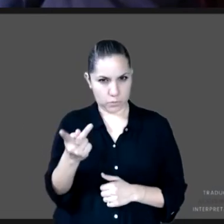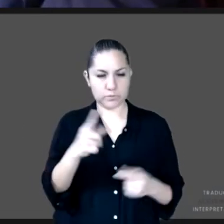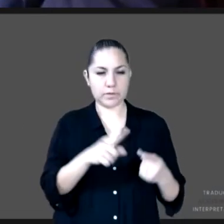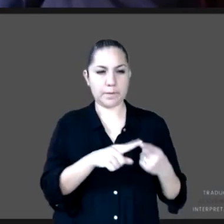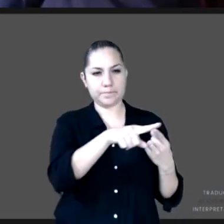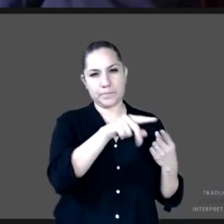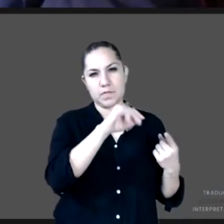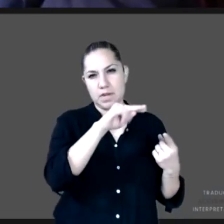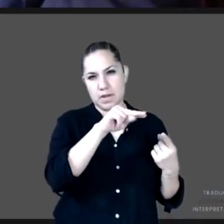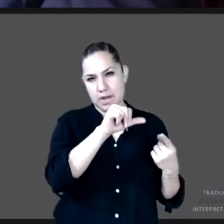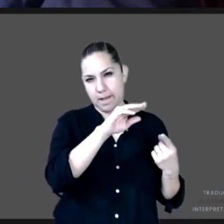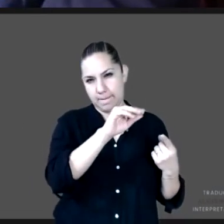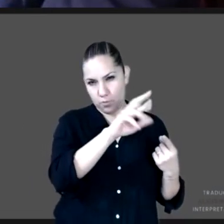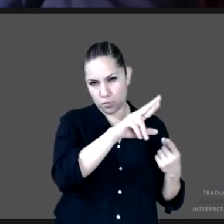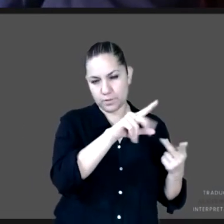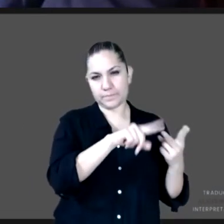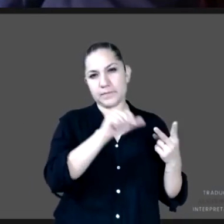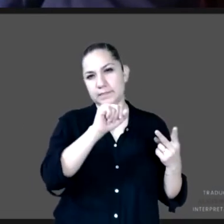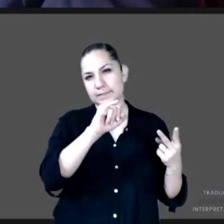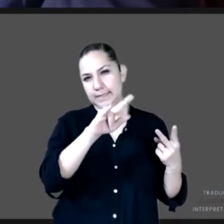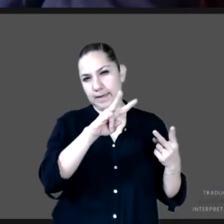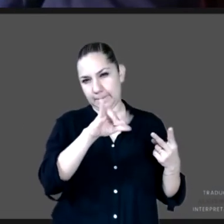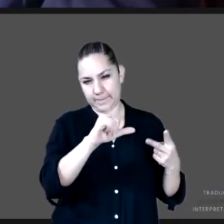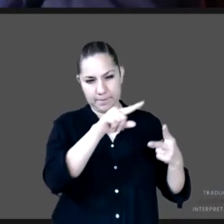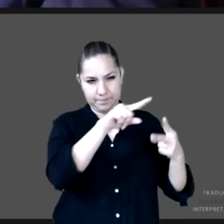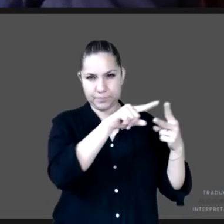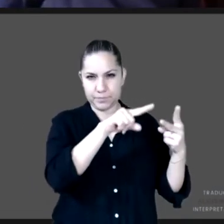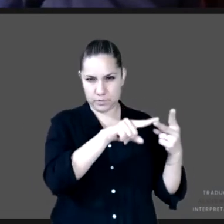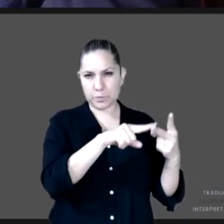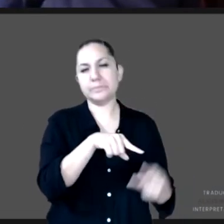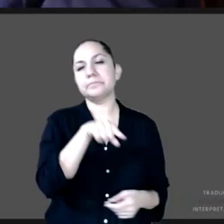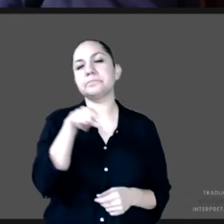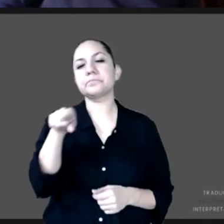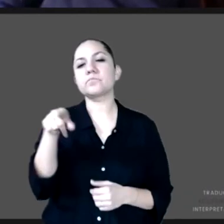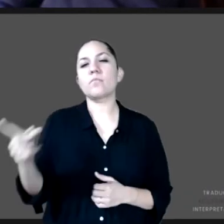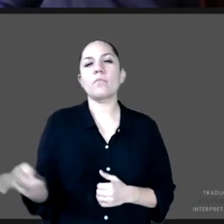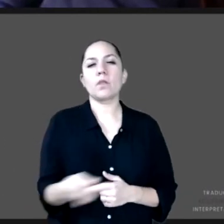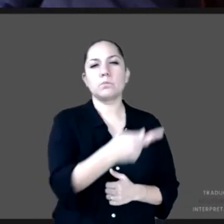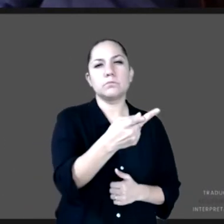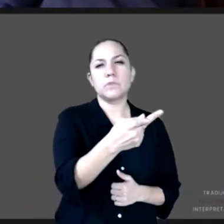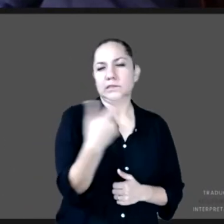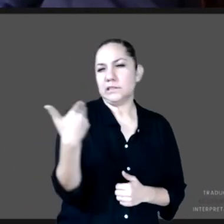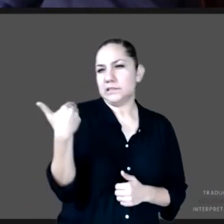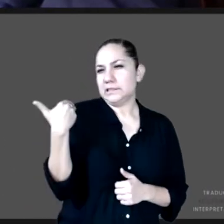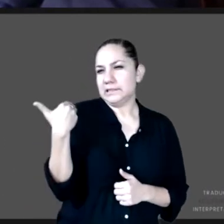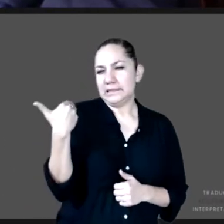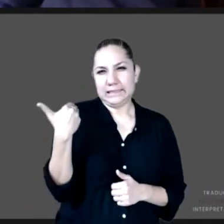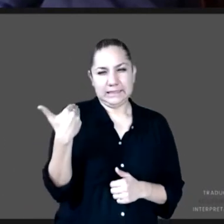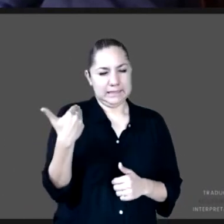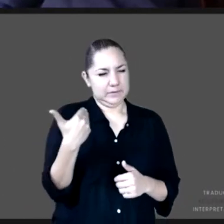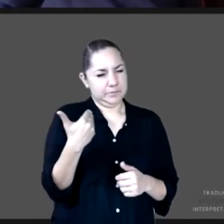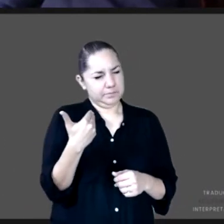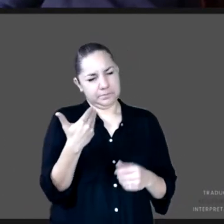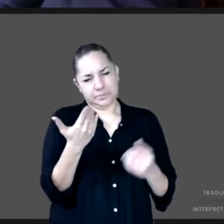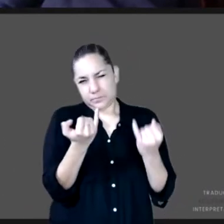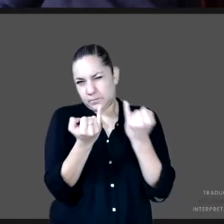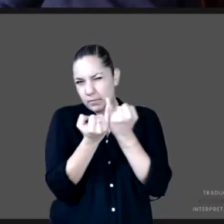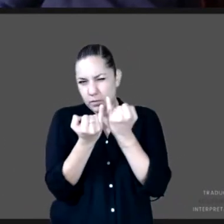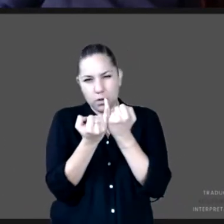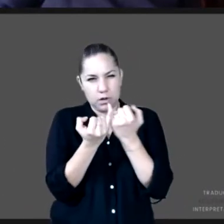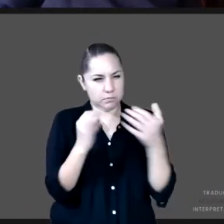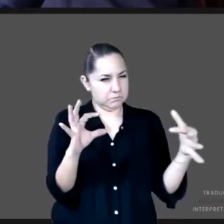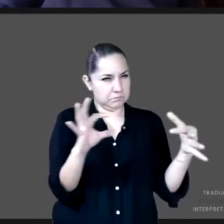se liga de manera muy próxima a lo que ustedes estaban diciendo hace un momento. Hay varias preguntas relacionadas con el